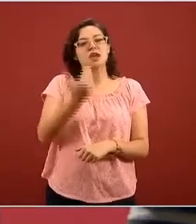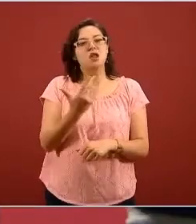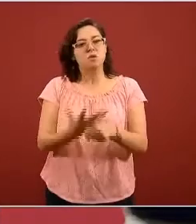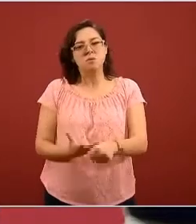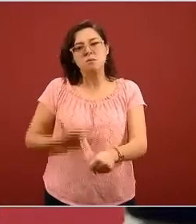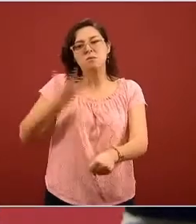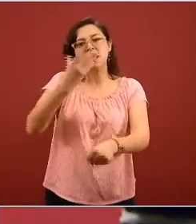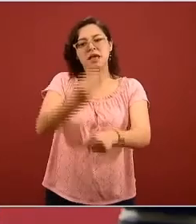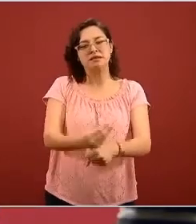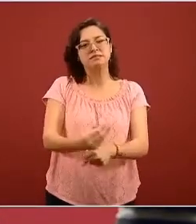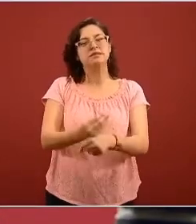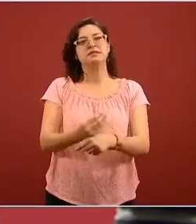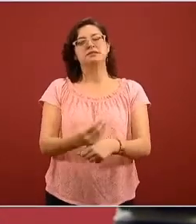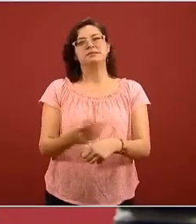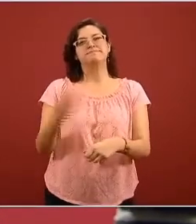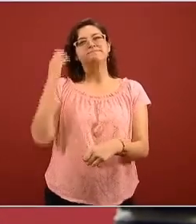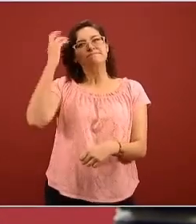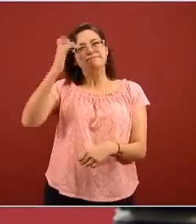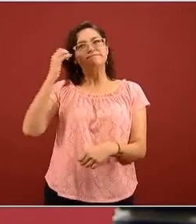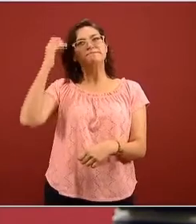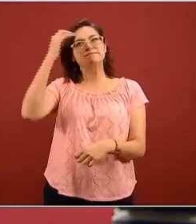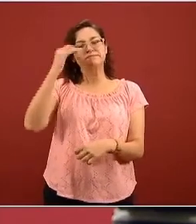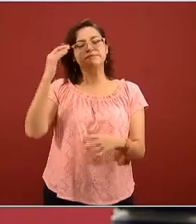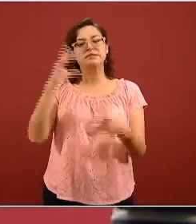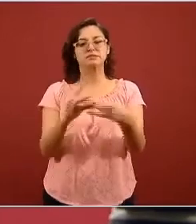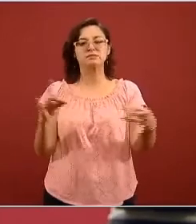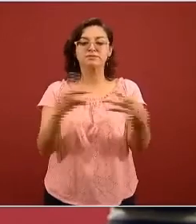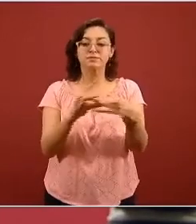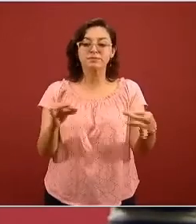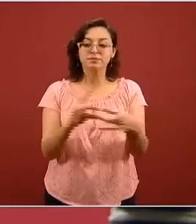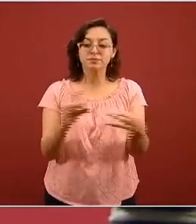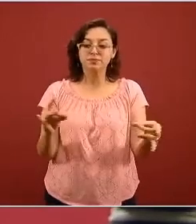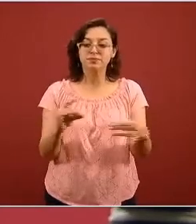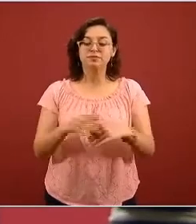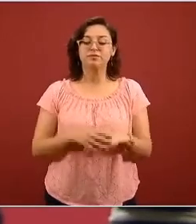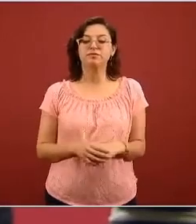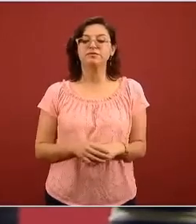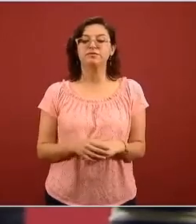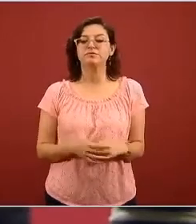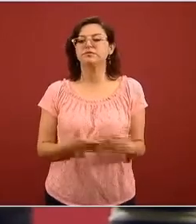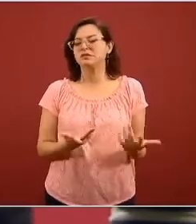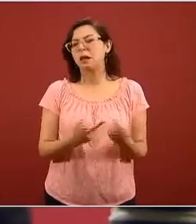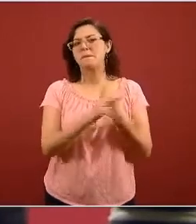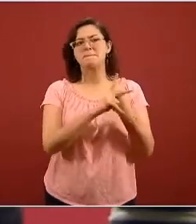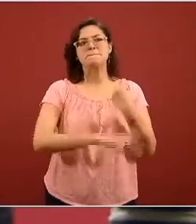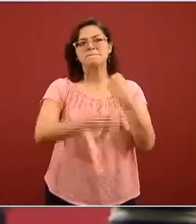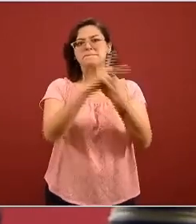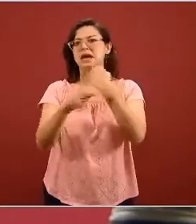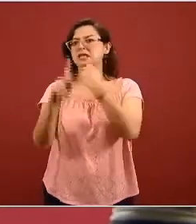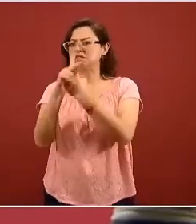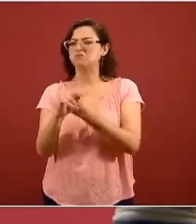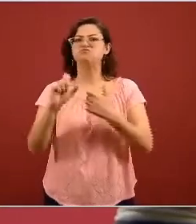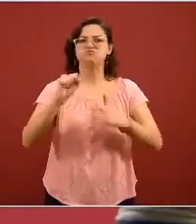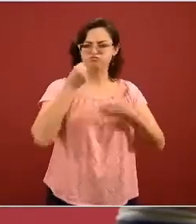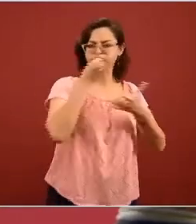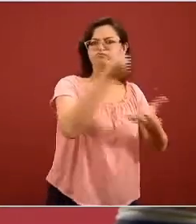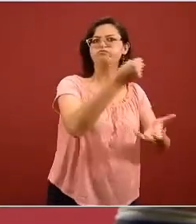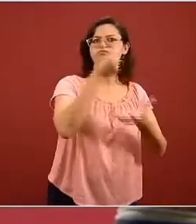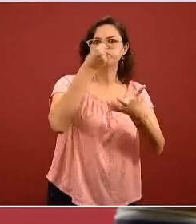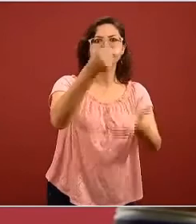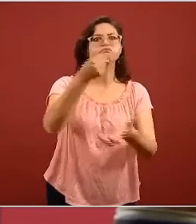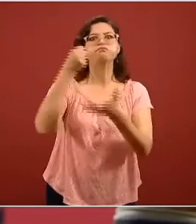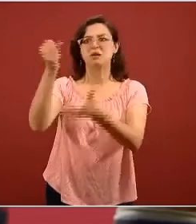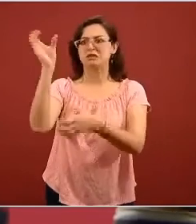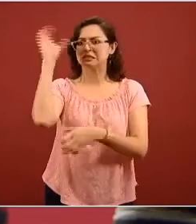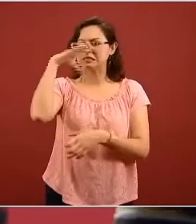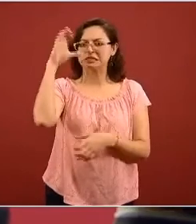crítico también hay países que tienen una inversión en ciencia y tecnología muy alta Estados Unidos ahí